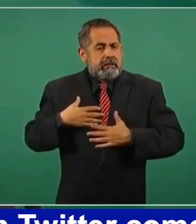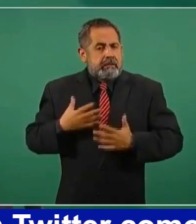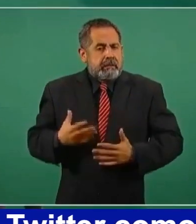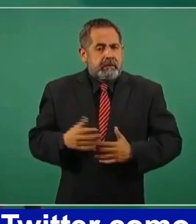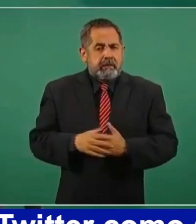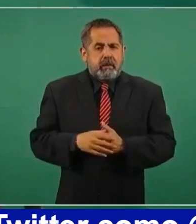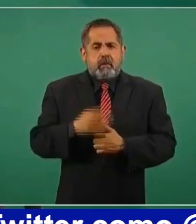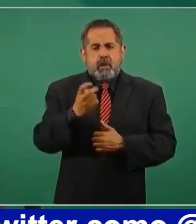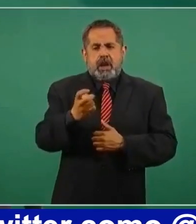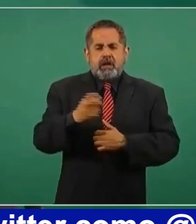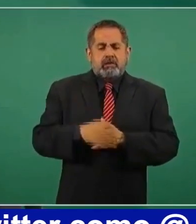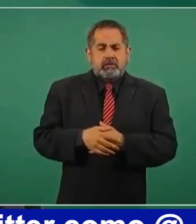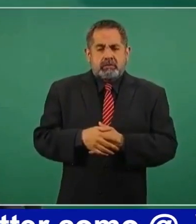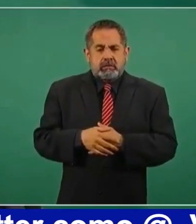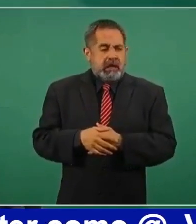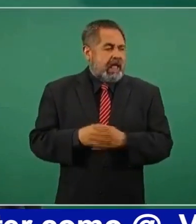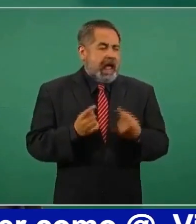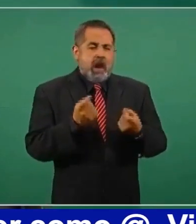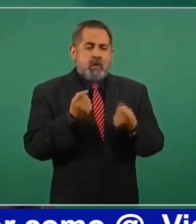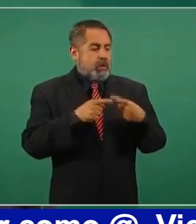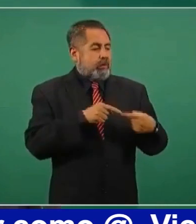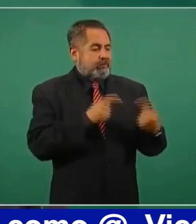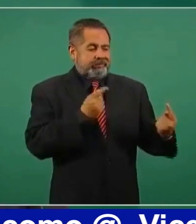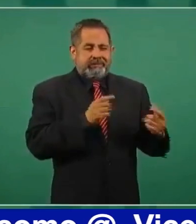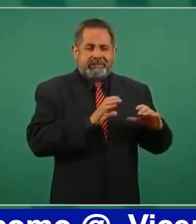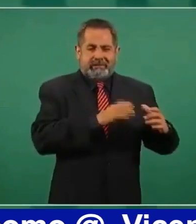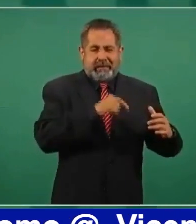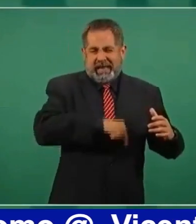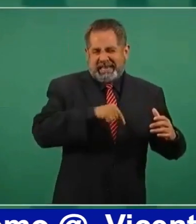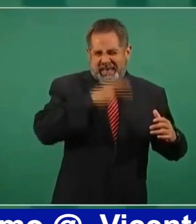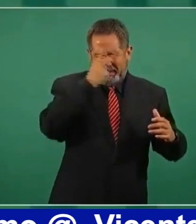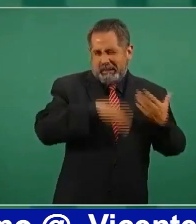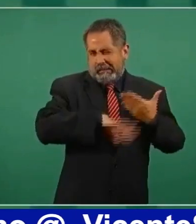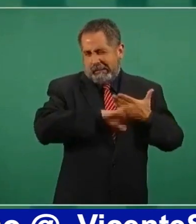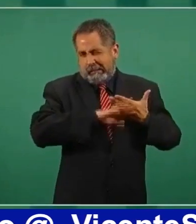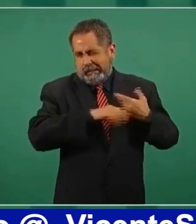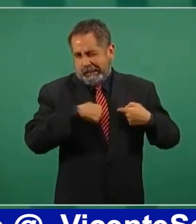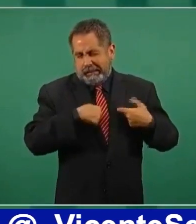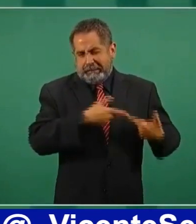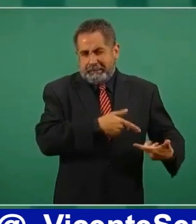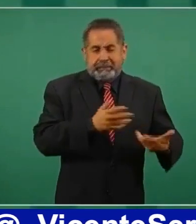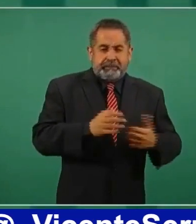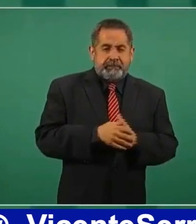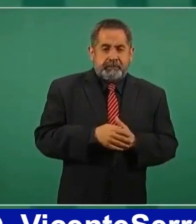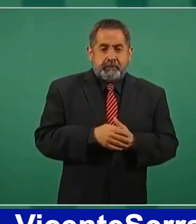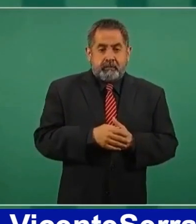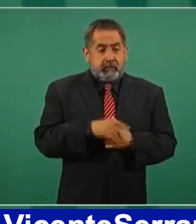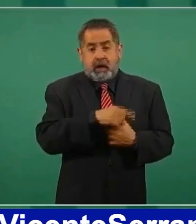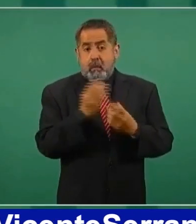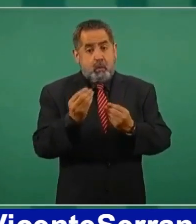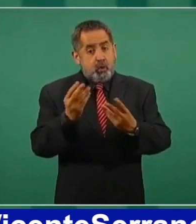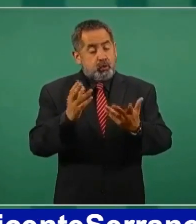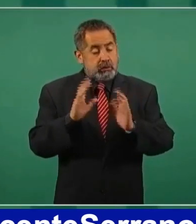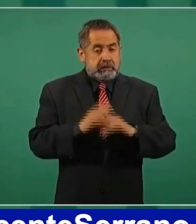Claro, nuestros adversarios, los conservadores aquí, que hay muchos